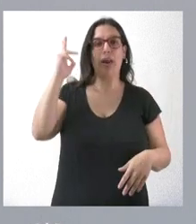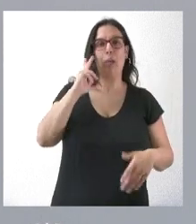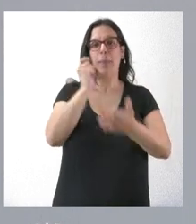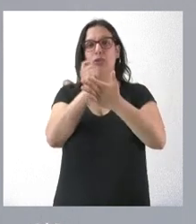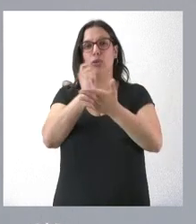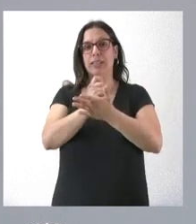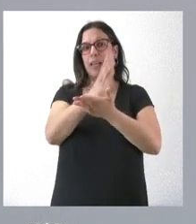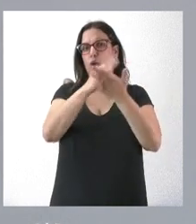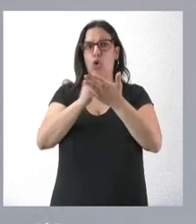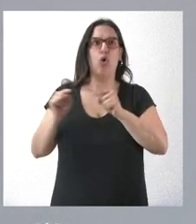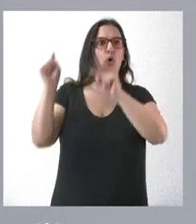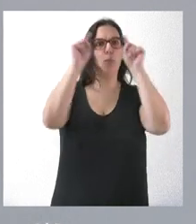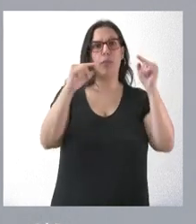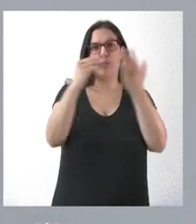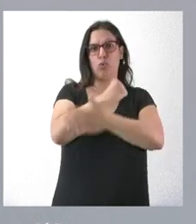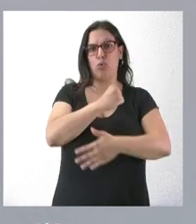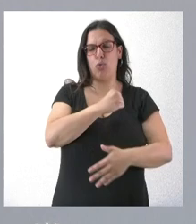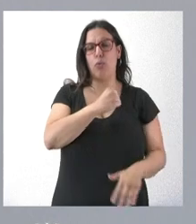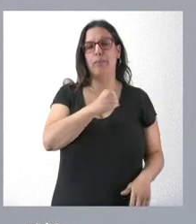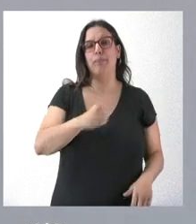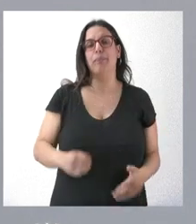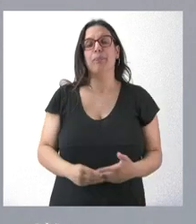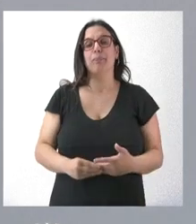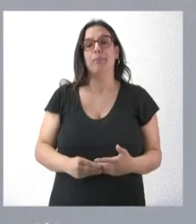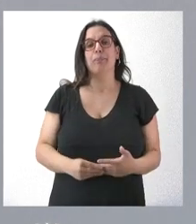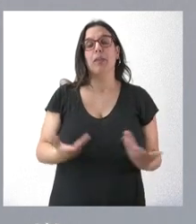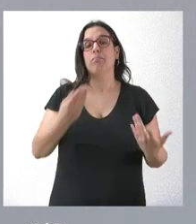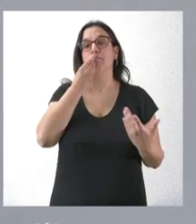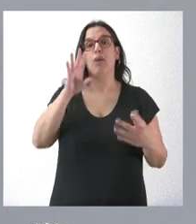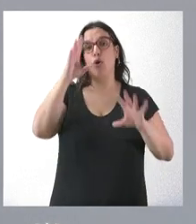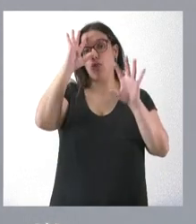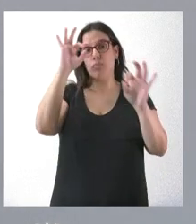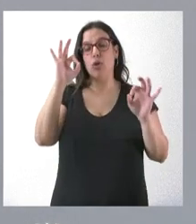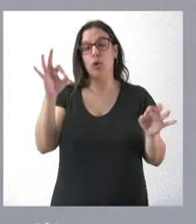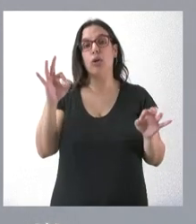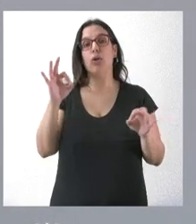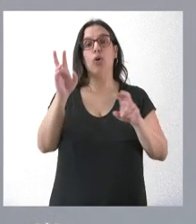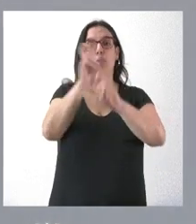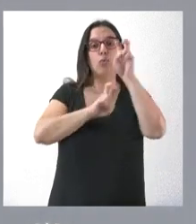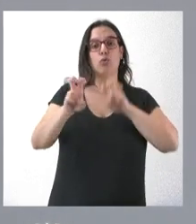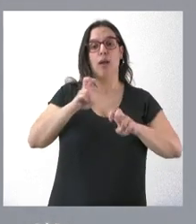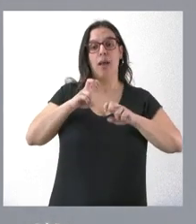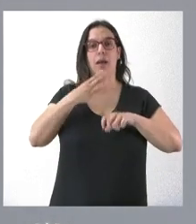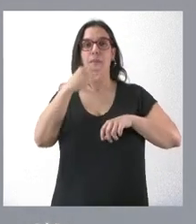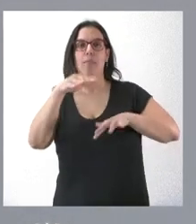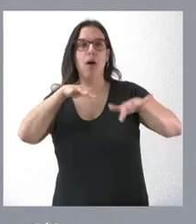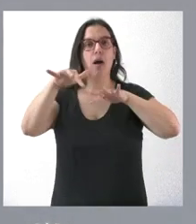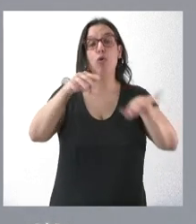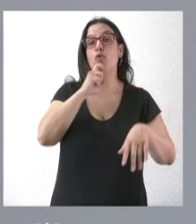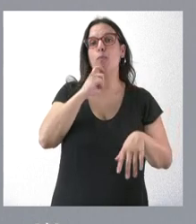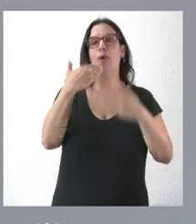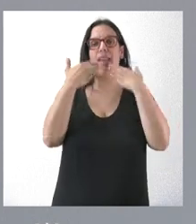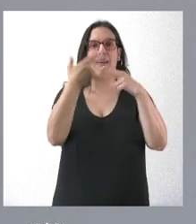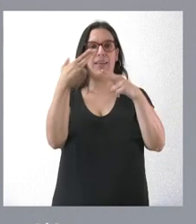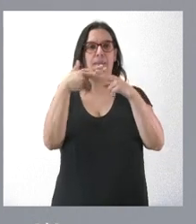por toda la geografía de Castilla y León. La mejor forma, lógicamente, de buscar un envejecimiento activo es a través de este tipo de